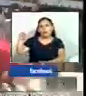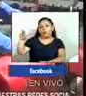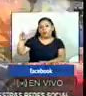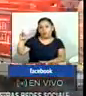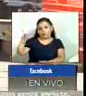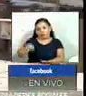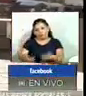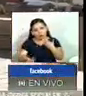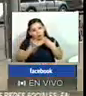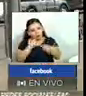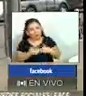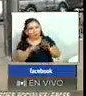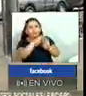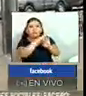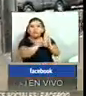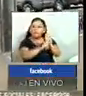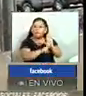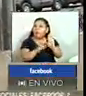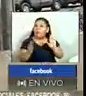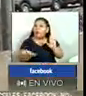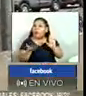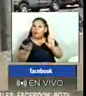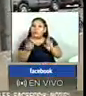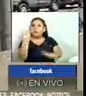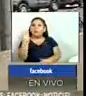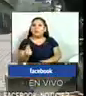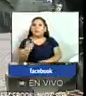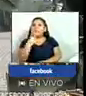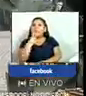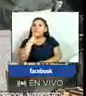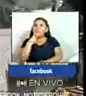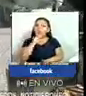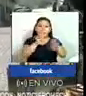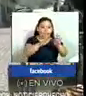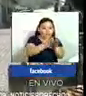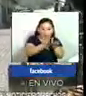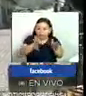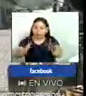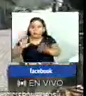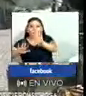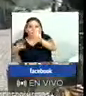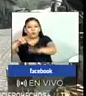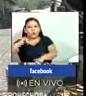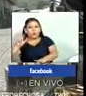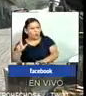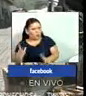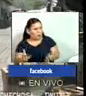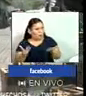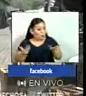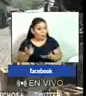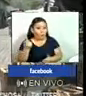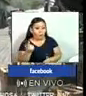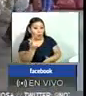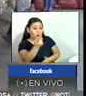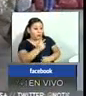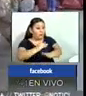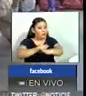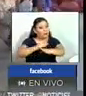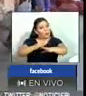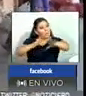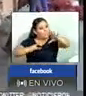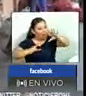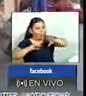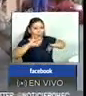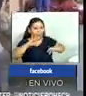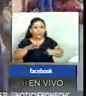medidas de prevención que se van a implementar desde viernes 10 hasta el 18 de julio para evitar que más personas se contagien